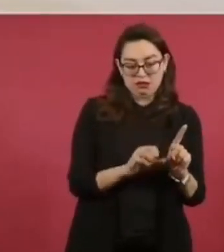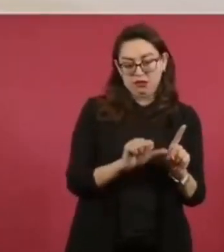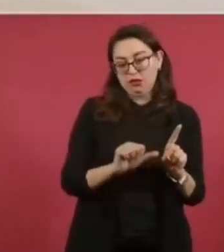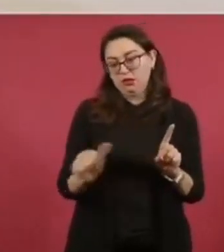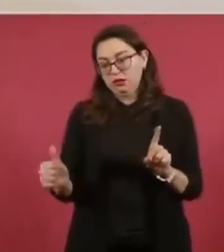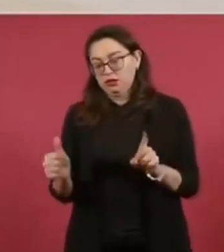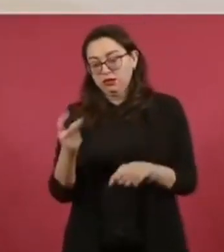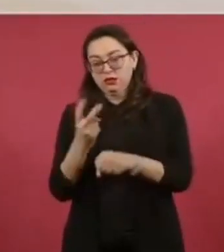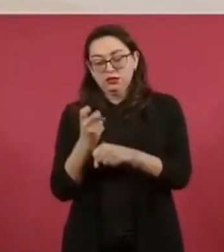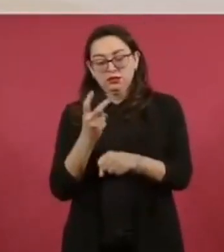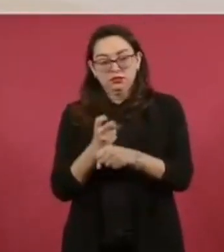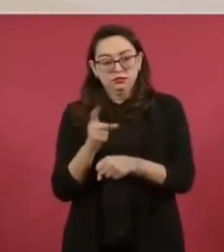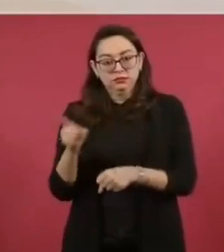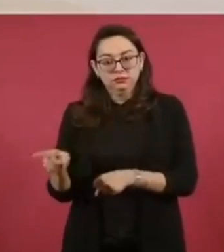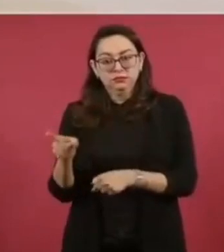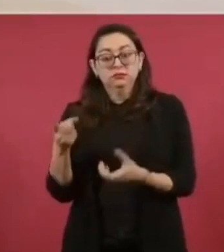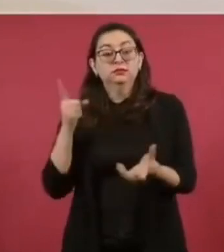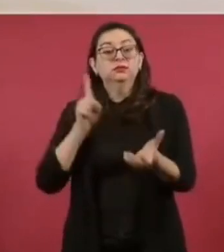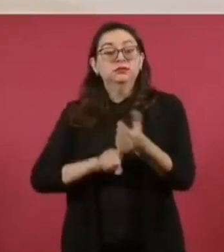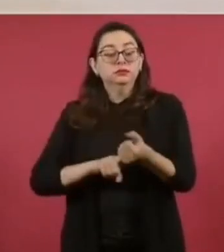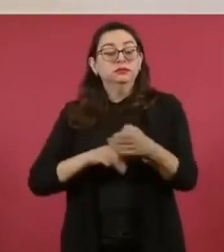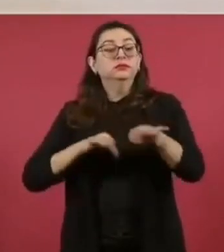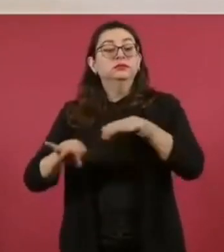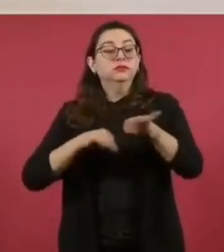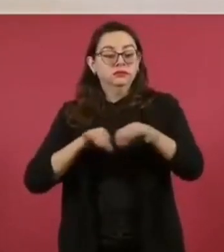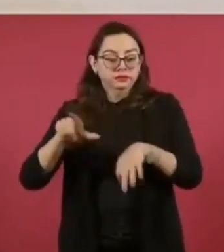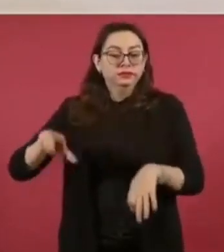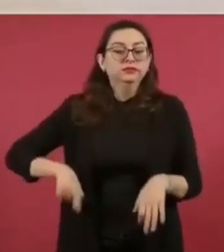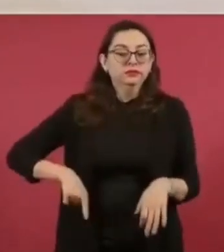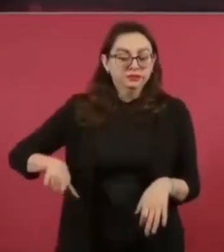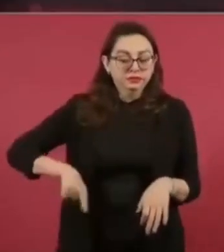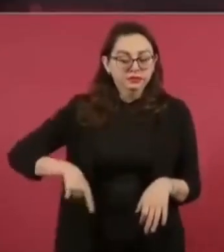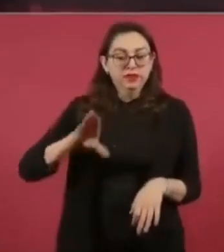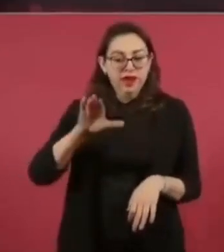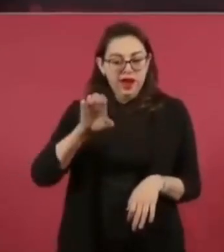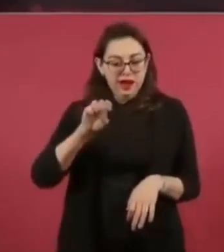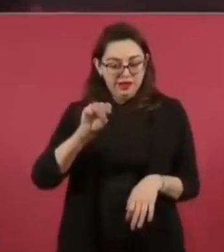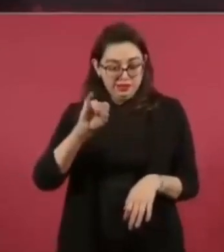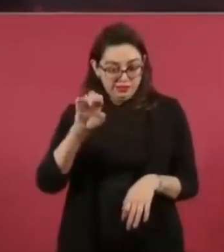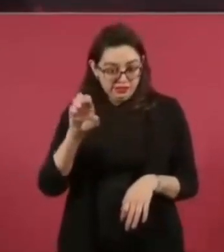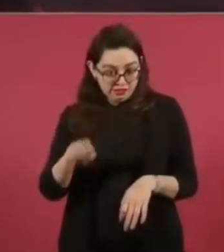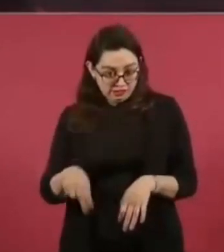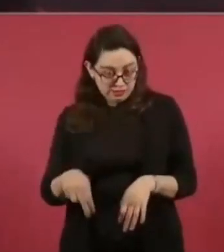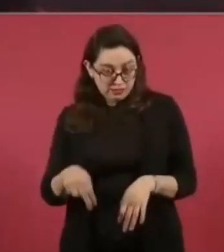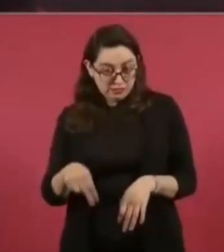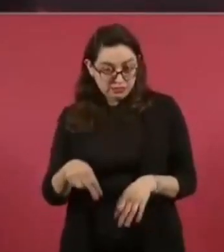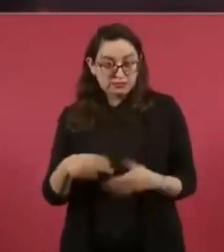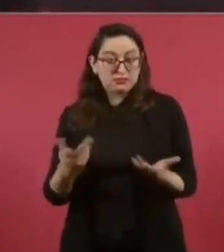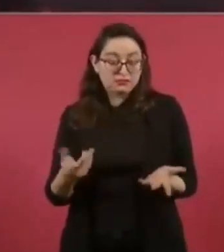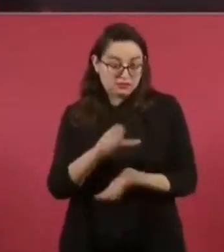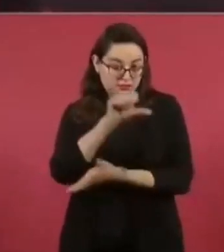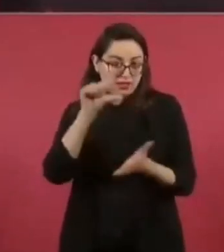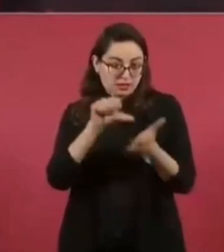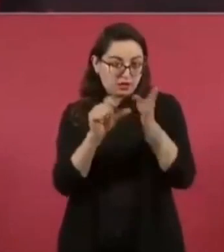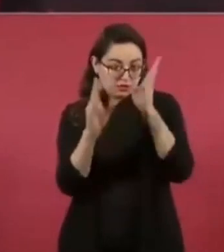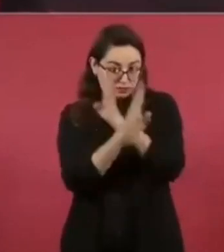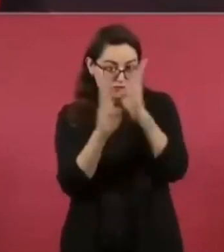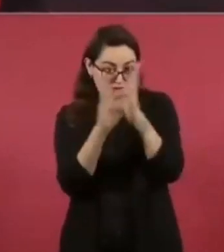era del Cisen, del centro de espionaje